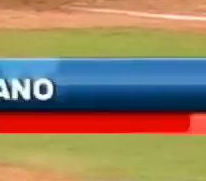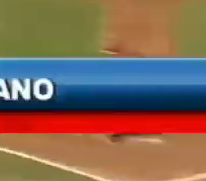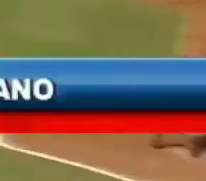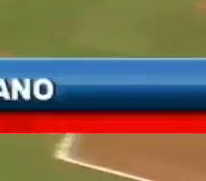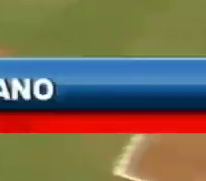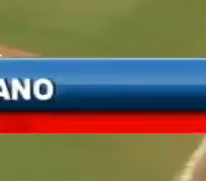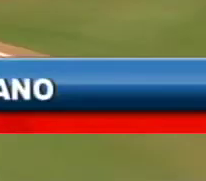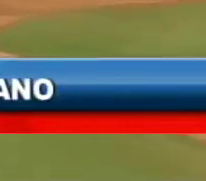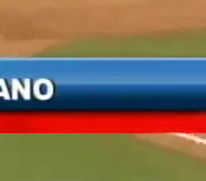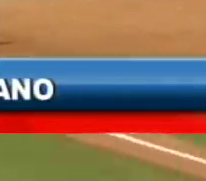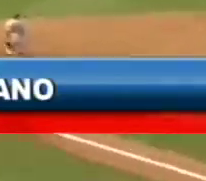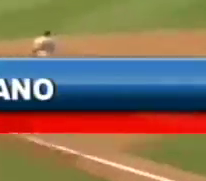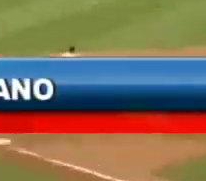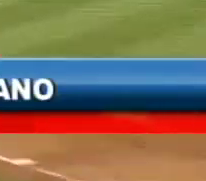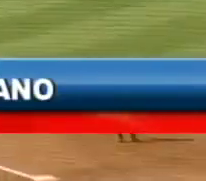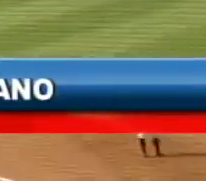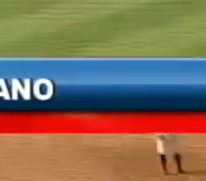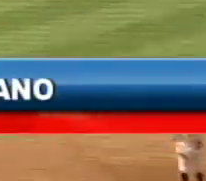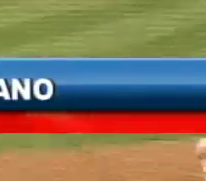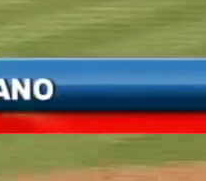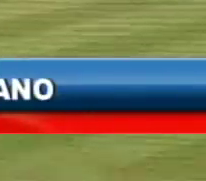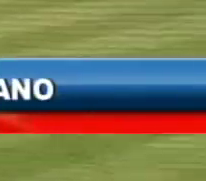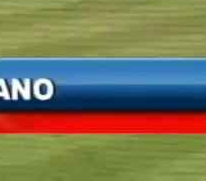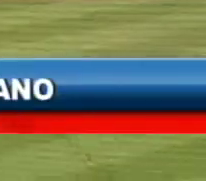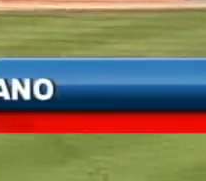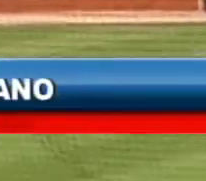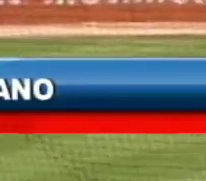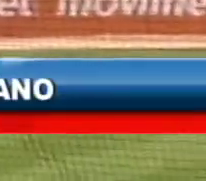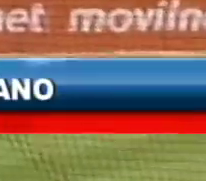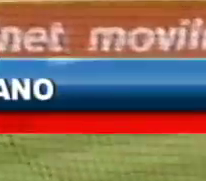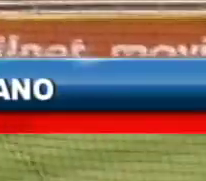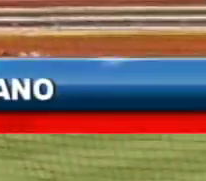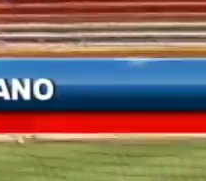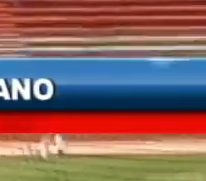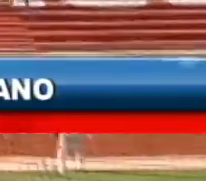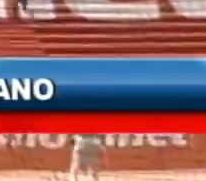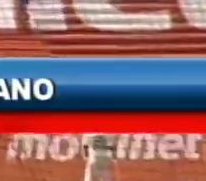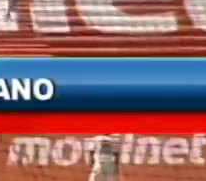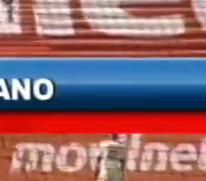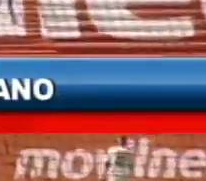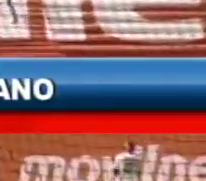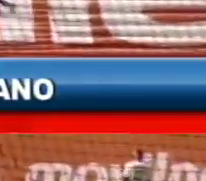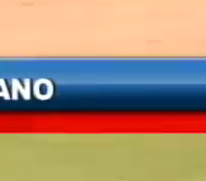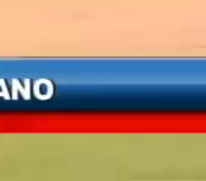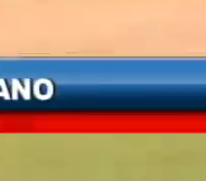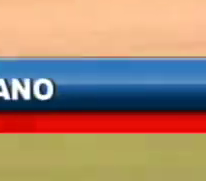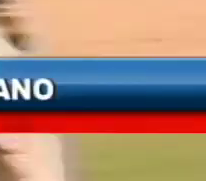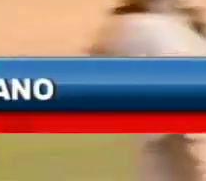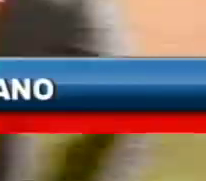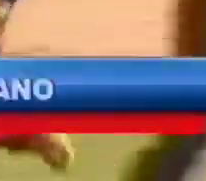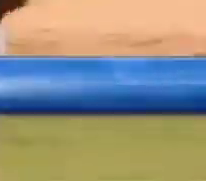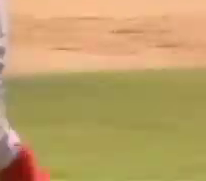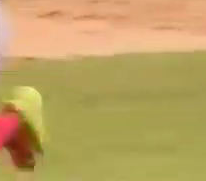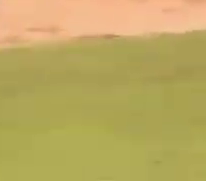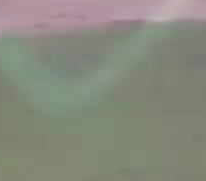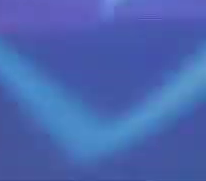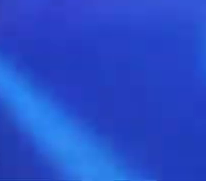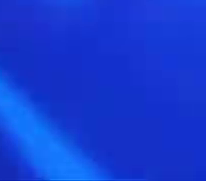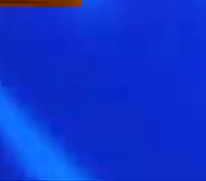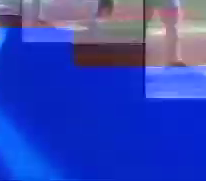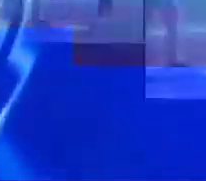Van a su ritmo, Carlos Rivero conectó el séptimo con Ron para guiar la victoria de Lara ante Zulia.